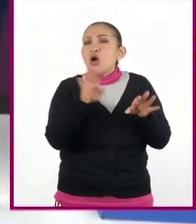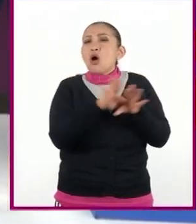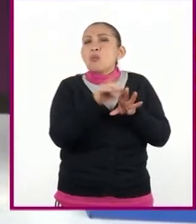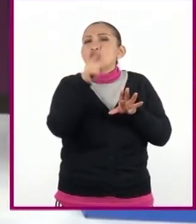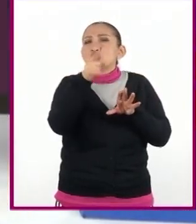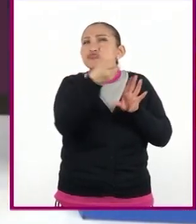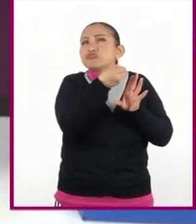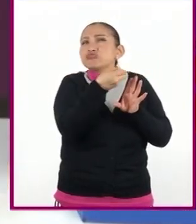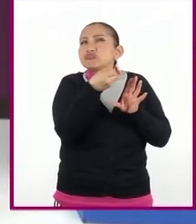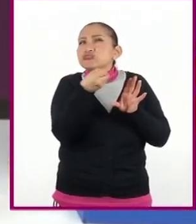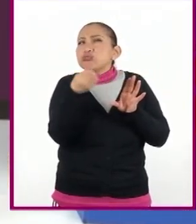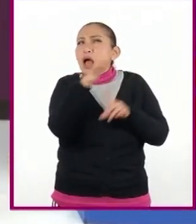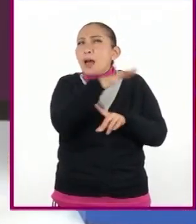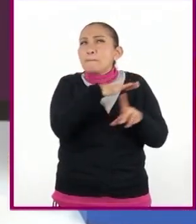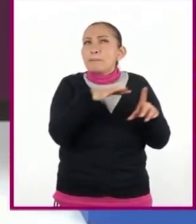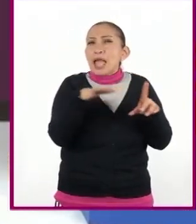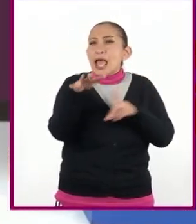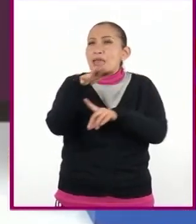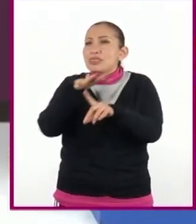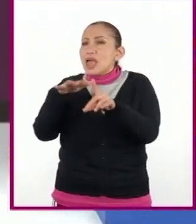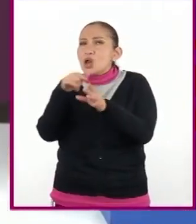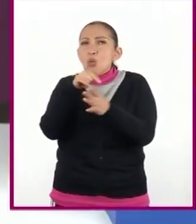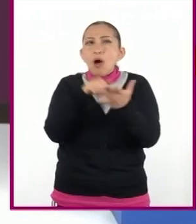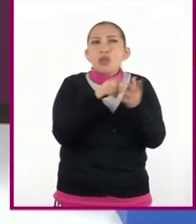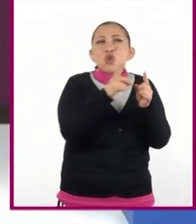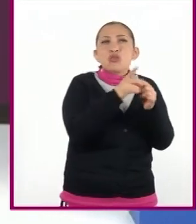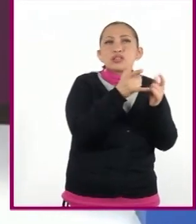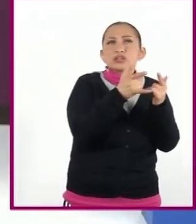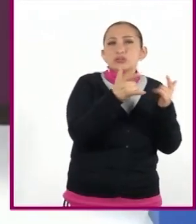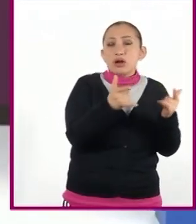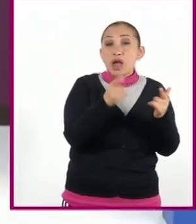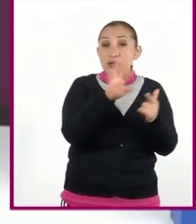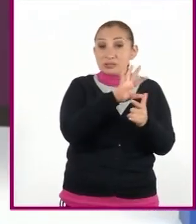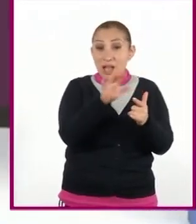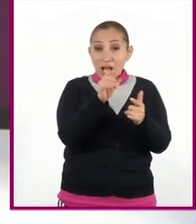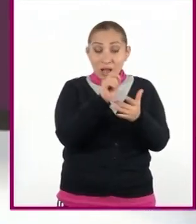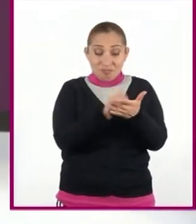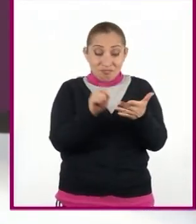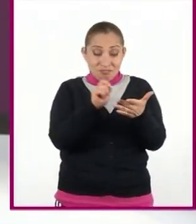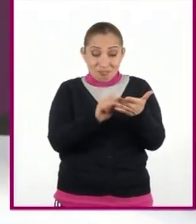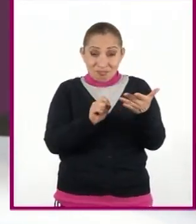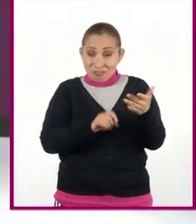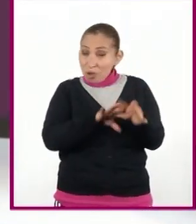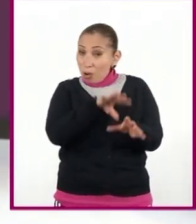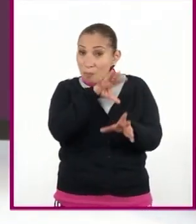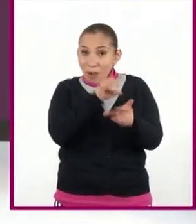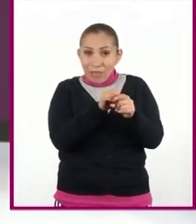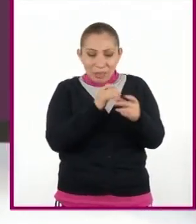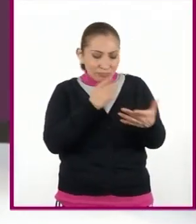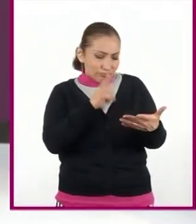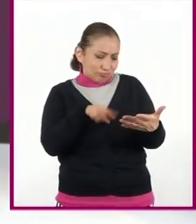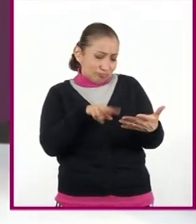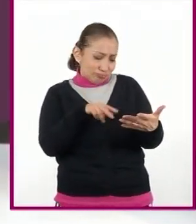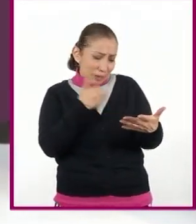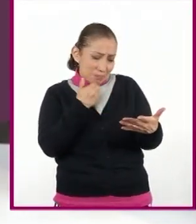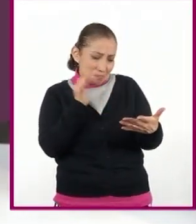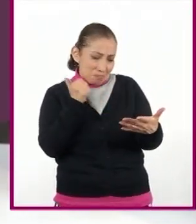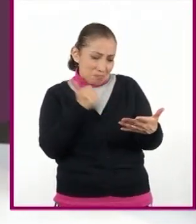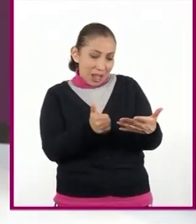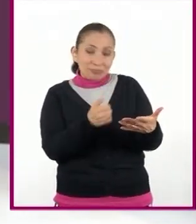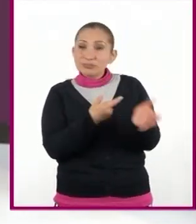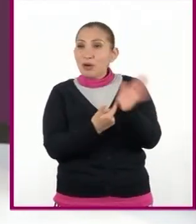van a establecer sus ambientes y espacios. Una vez que su cuento esté completo y se sientan satisfechos con él,